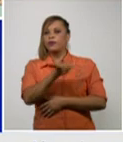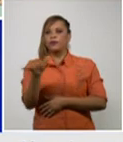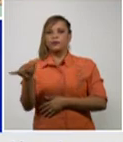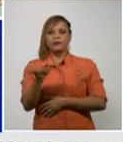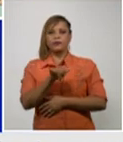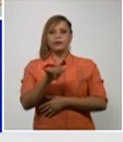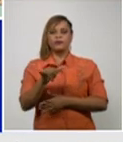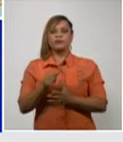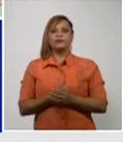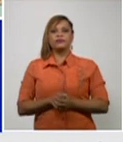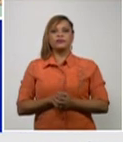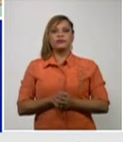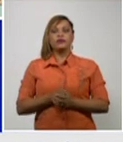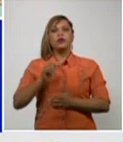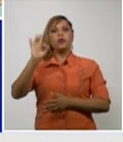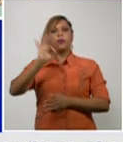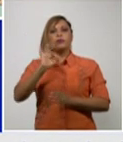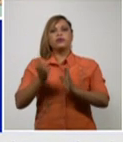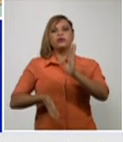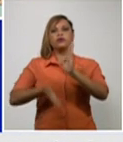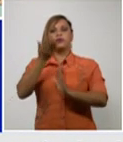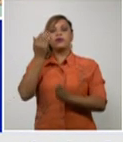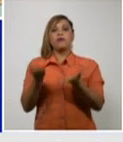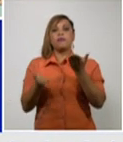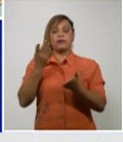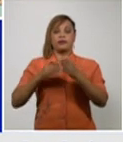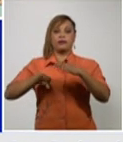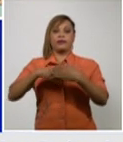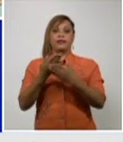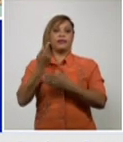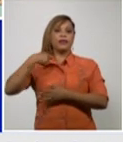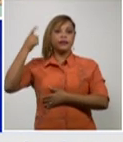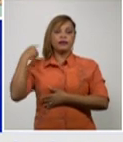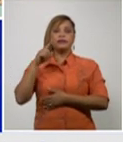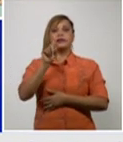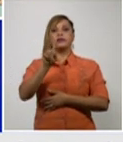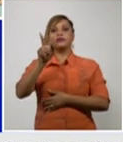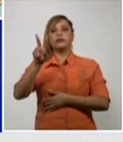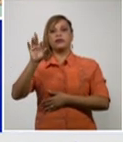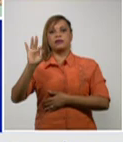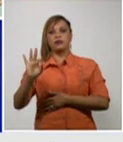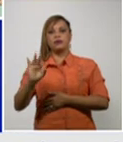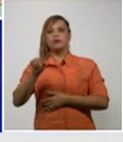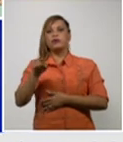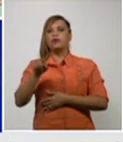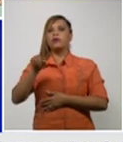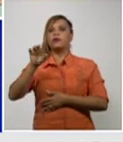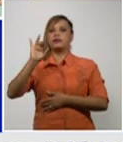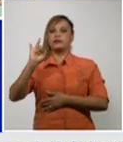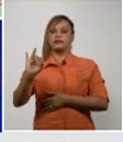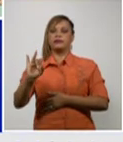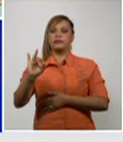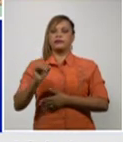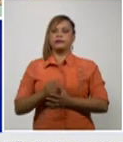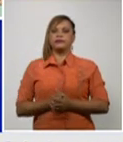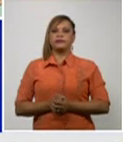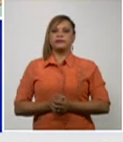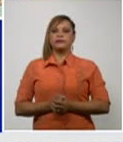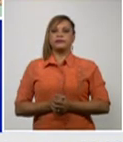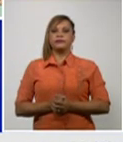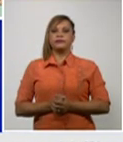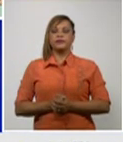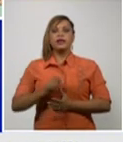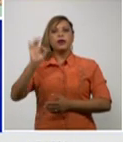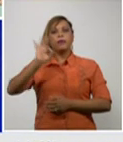con una tasa superior a la del día de ayer de 128,7 las tasas